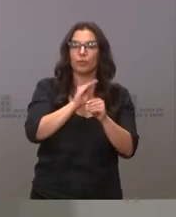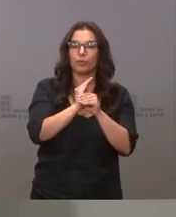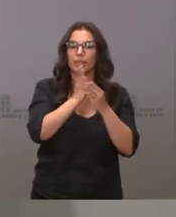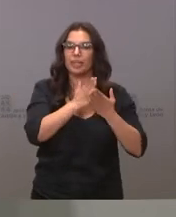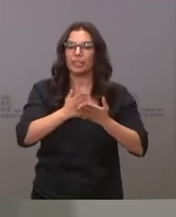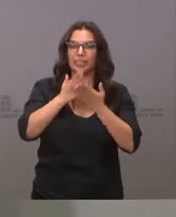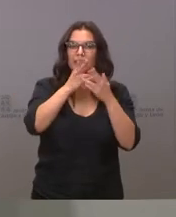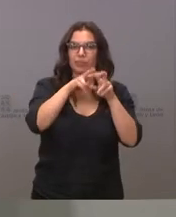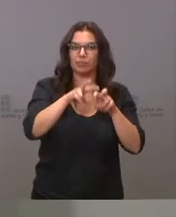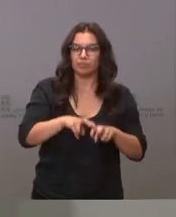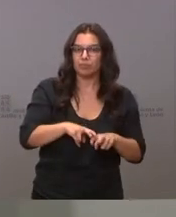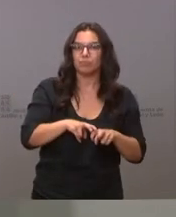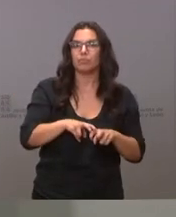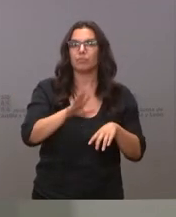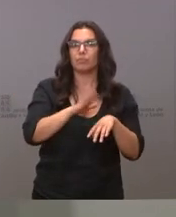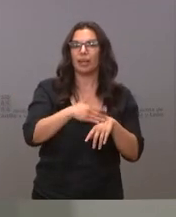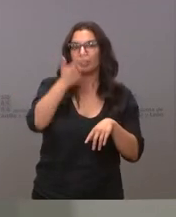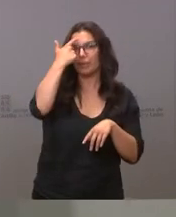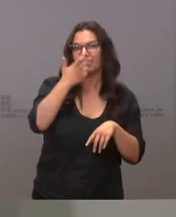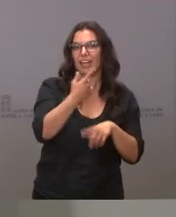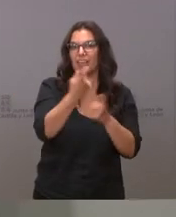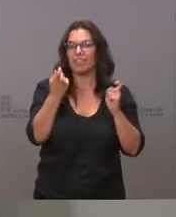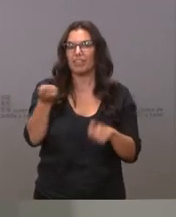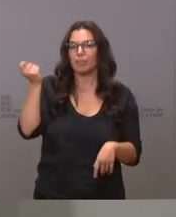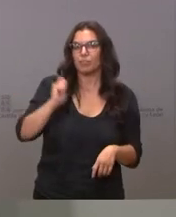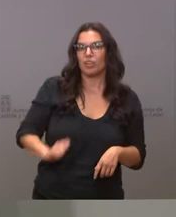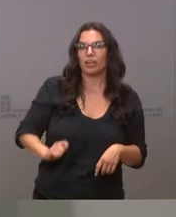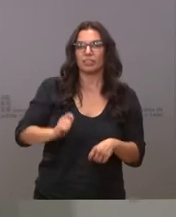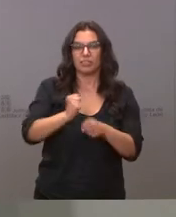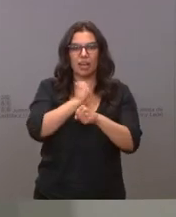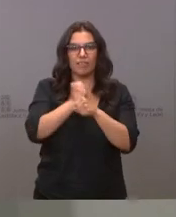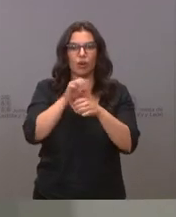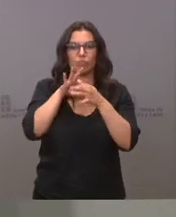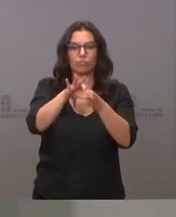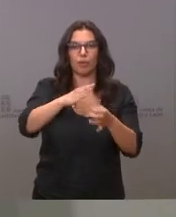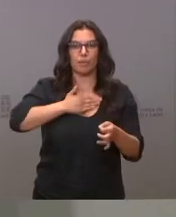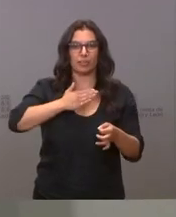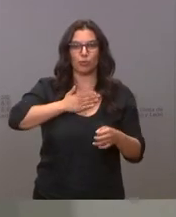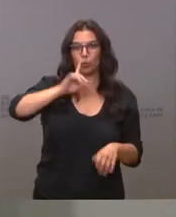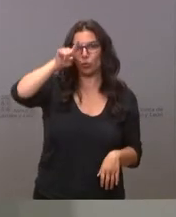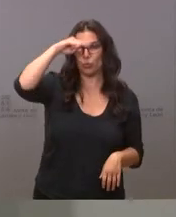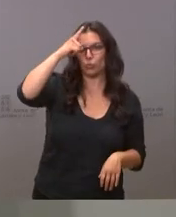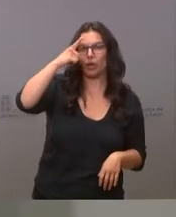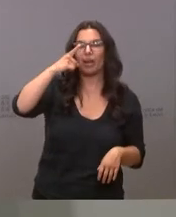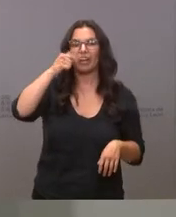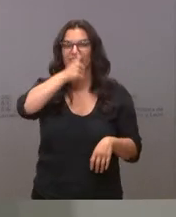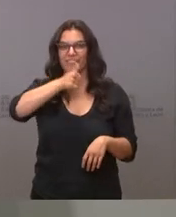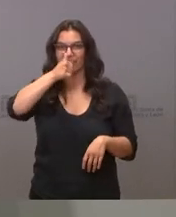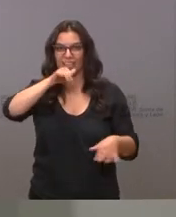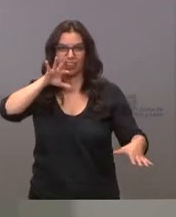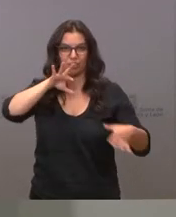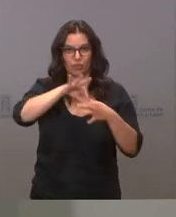sobre la necesidad de profesionales de oficios vinculados a nuestro patrimonio cultural y etnográfico